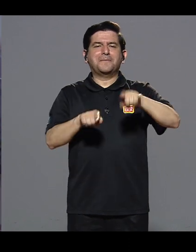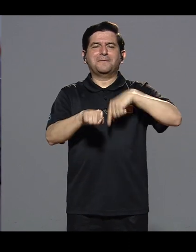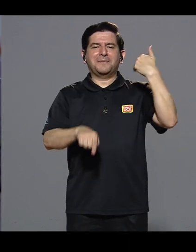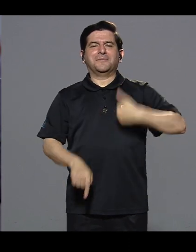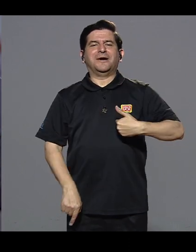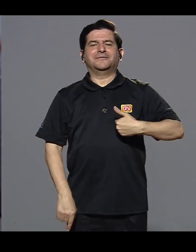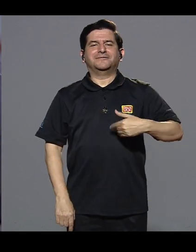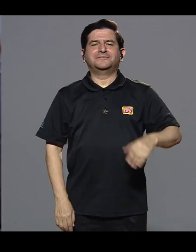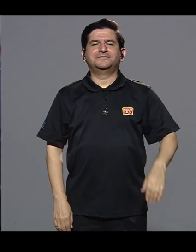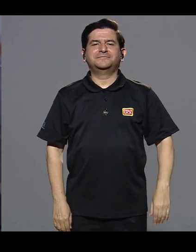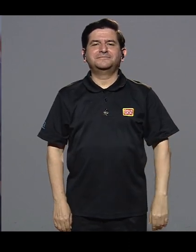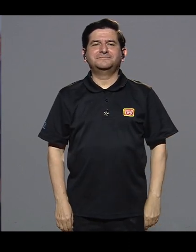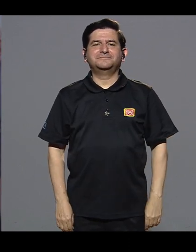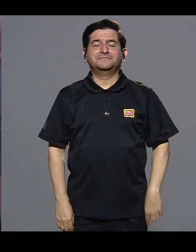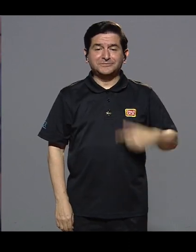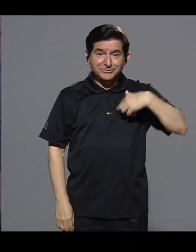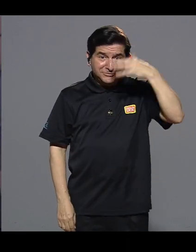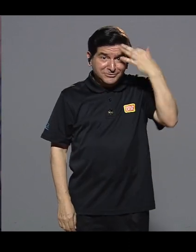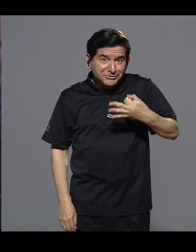trabajo con mi hermano.